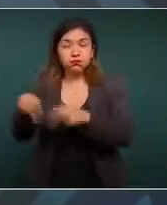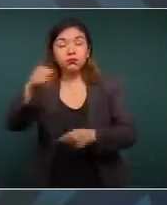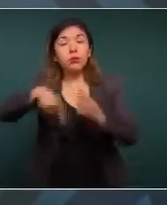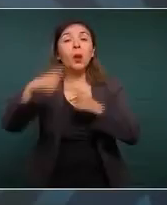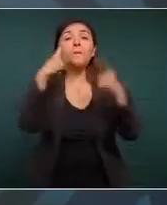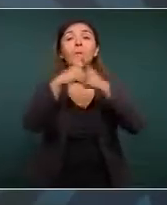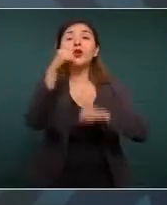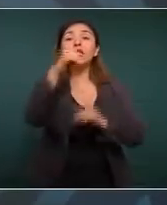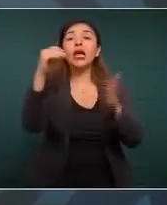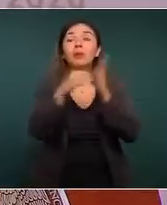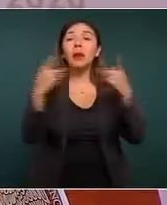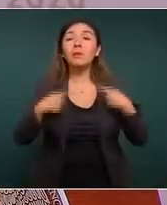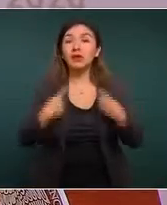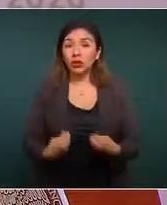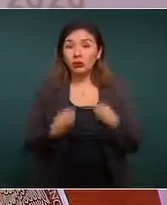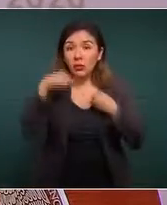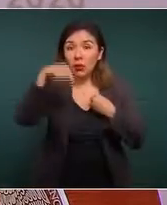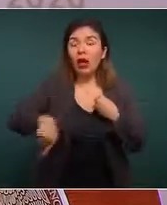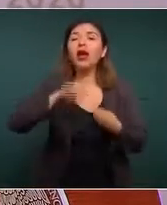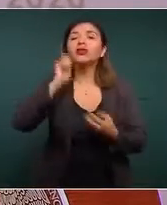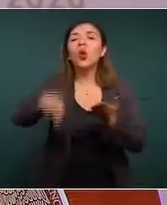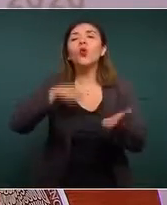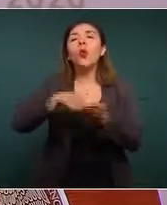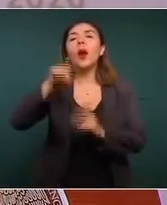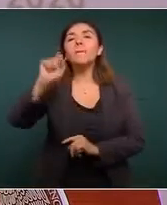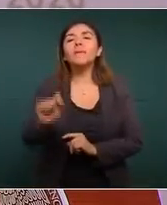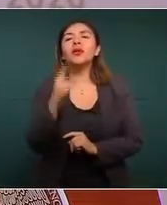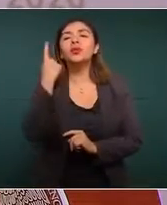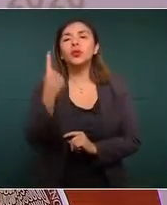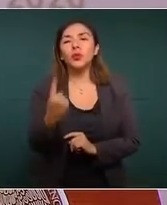cada 100 mil habitantes, tienen el lugar 21,